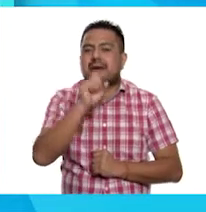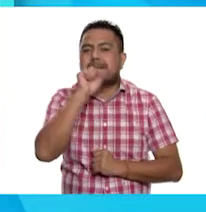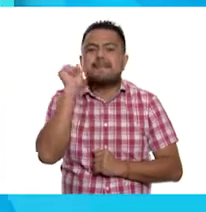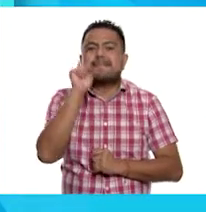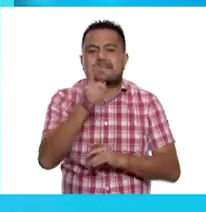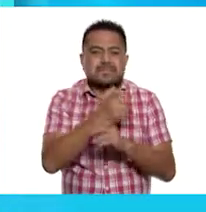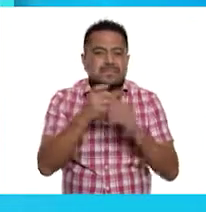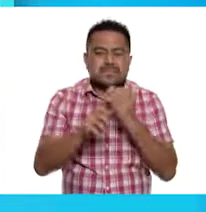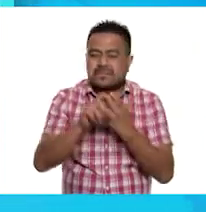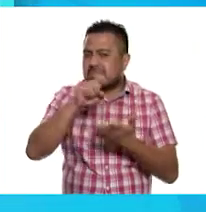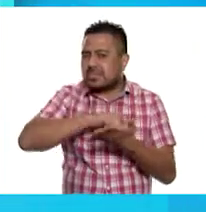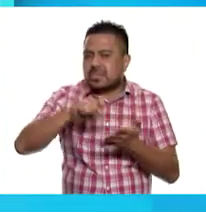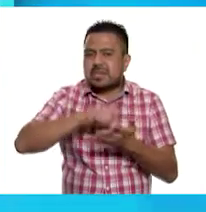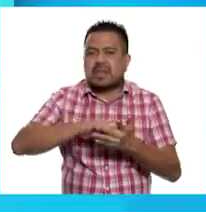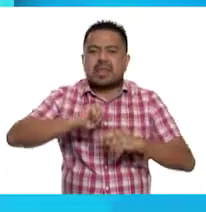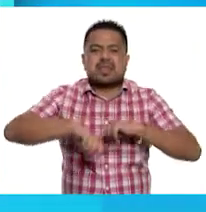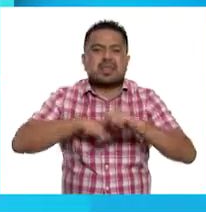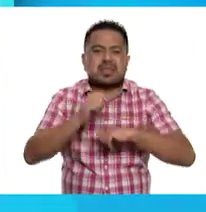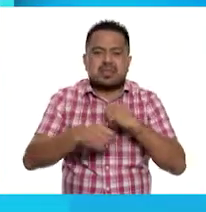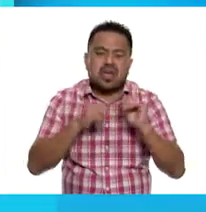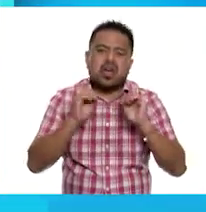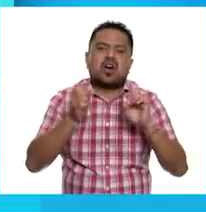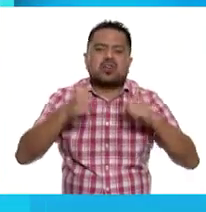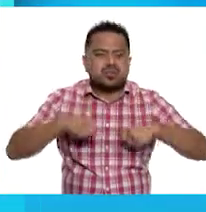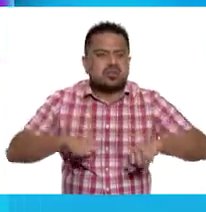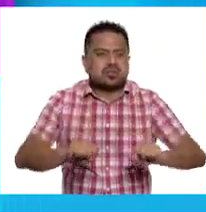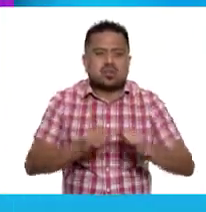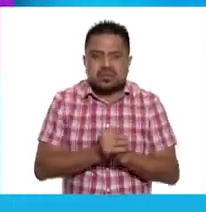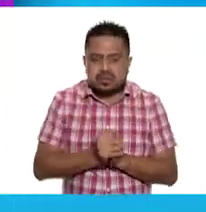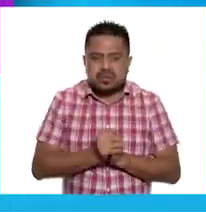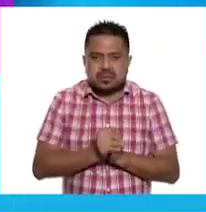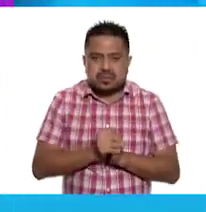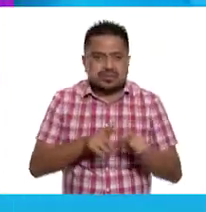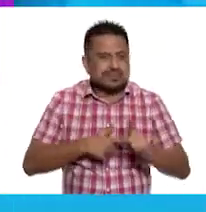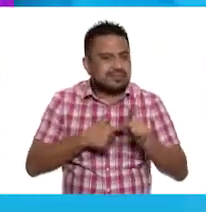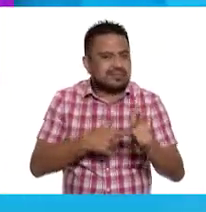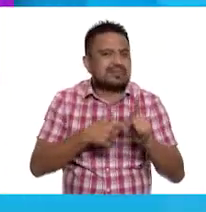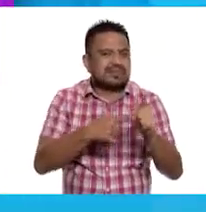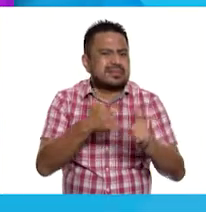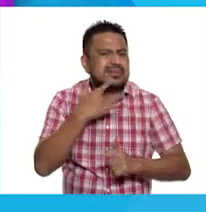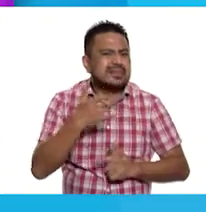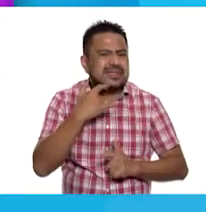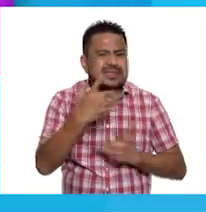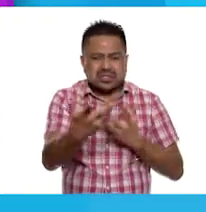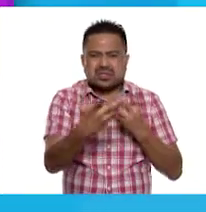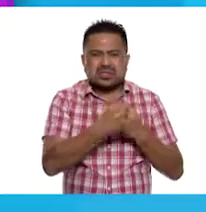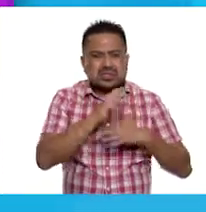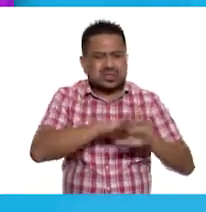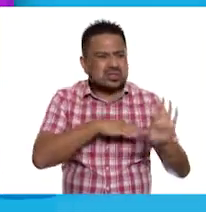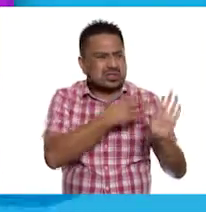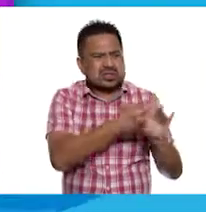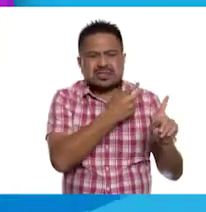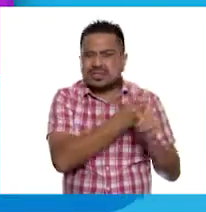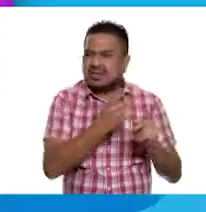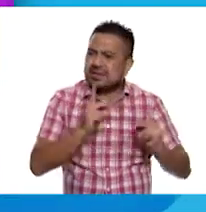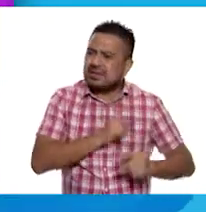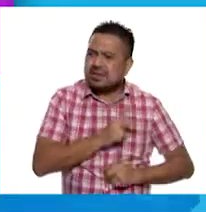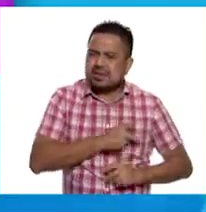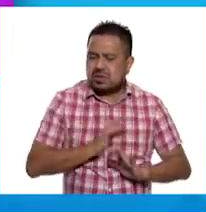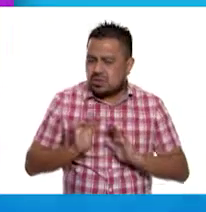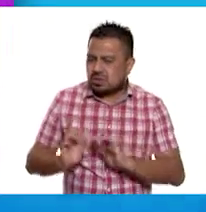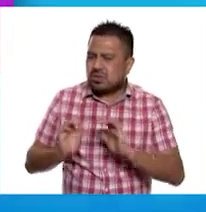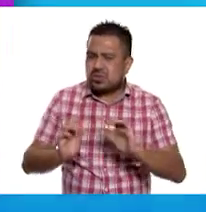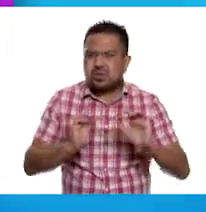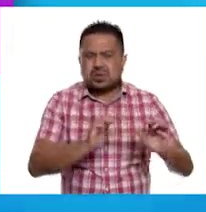las cosas que compres en la tienda o en el supermercado. Sigamos luchando juntos contra este virus cuidándonos los